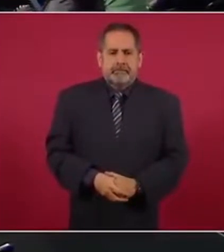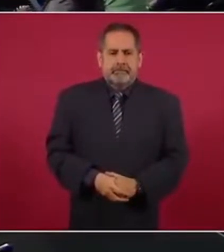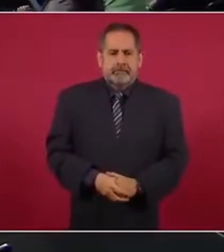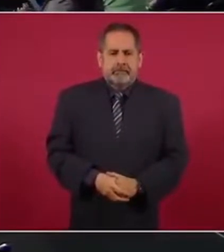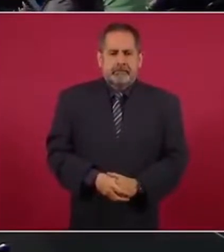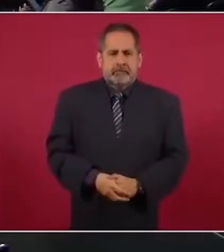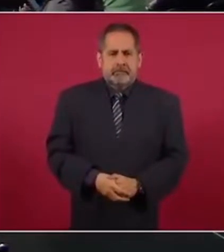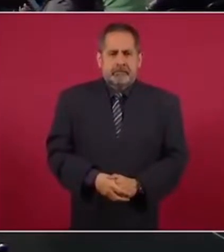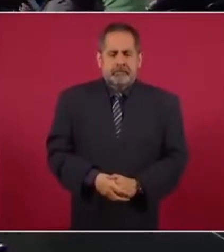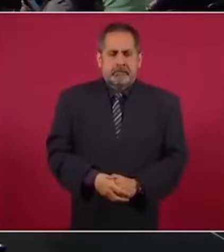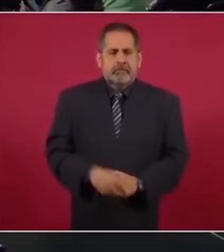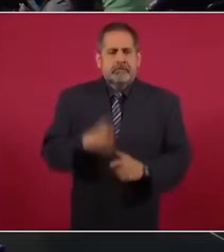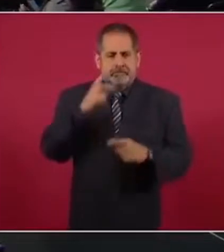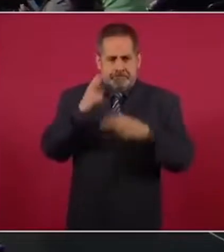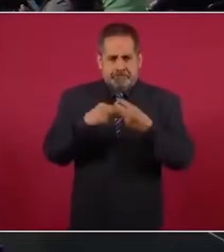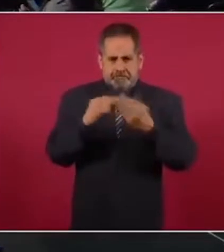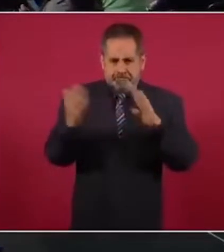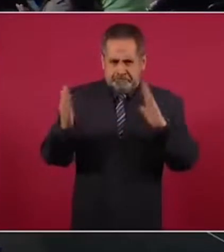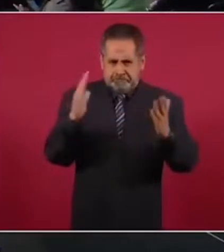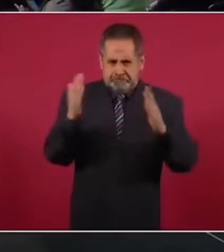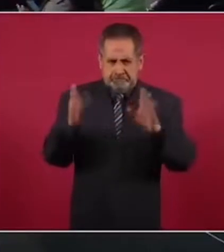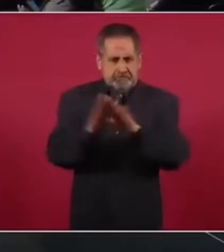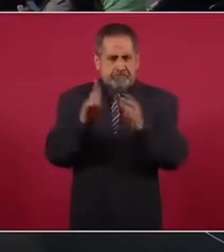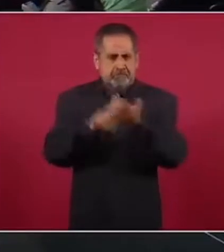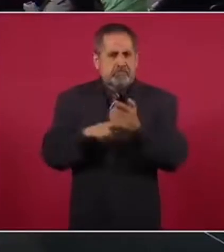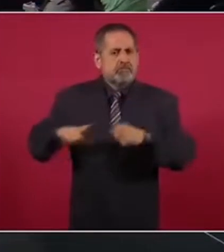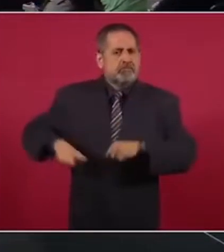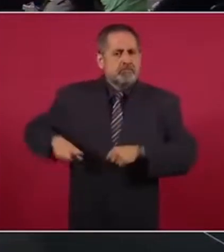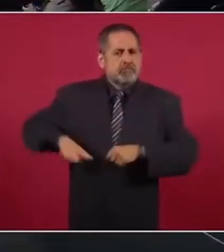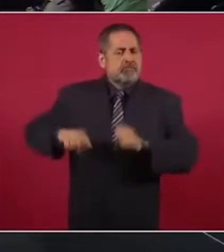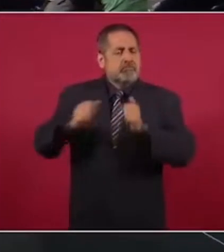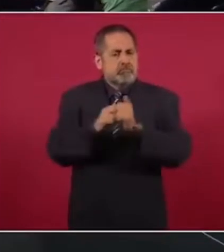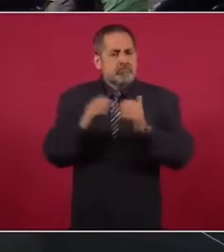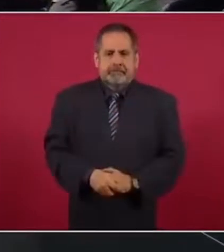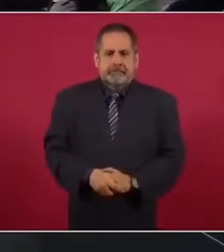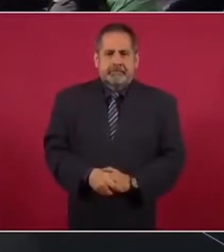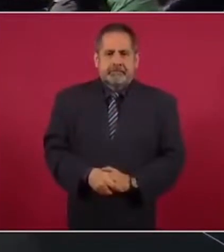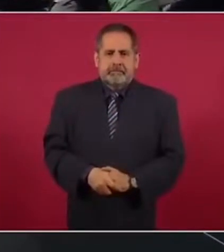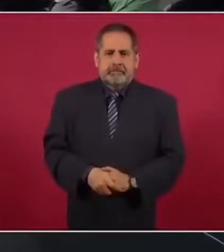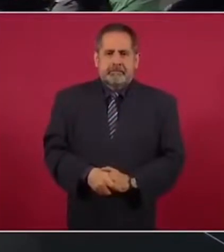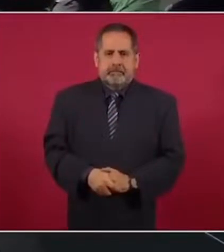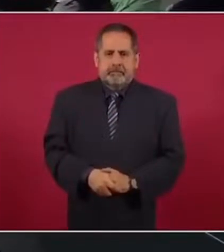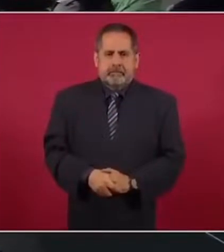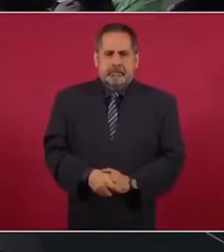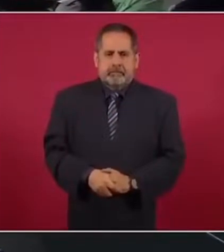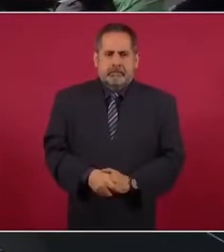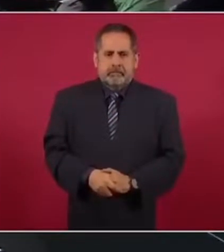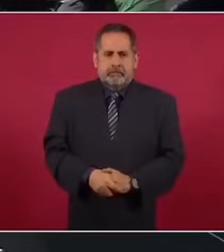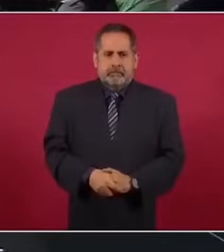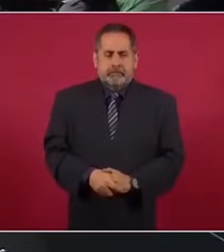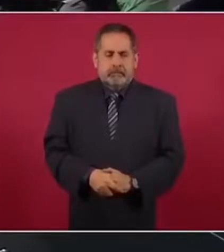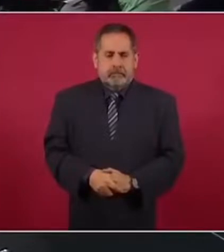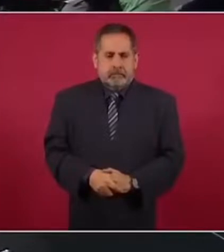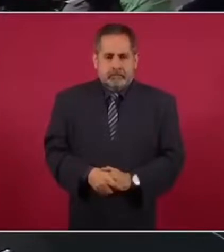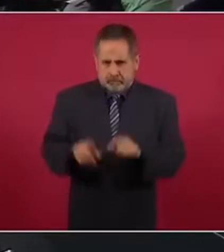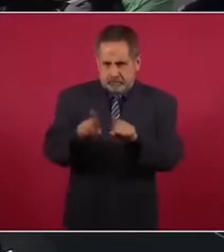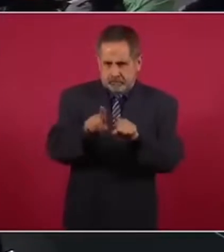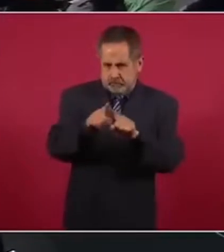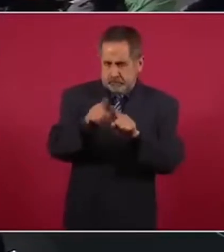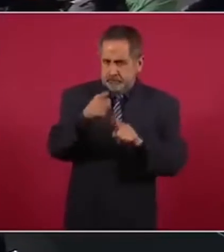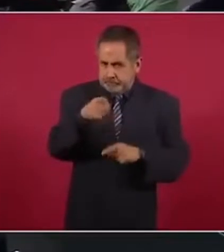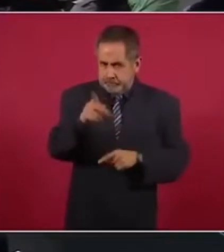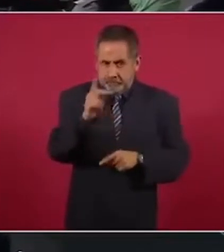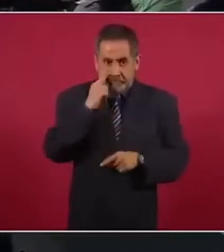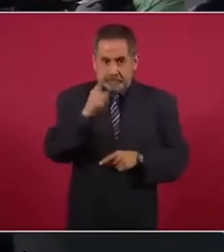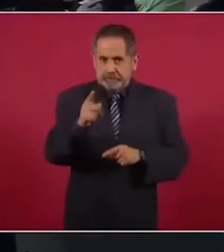Sí, vamos a comparar gobierno con gobierno. Es lo mismo, nada más